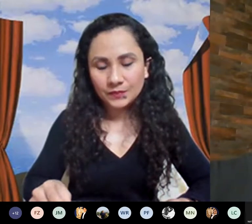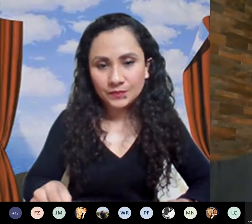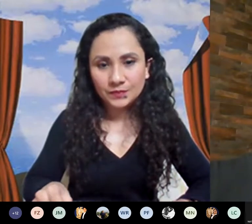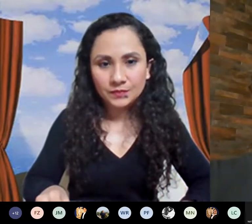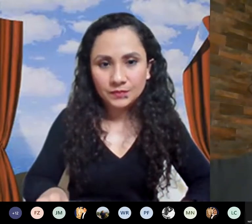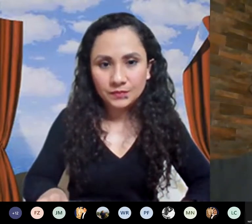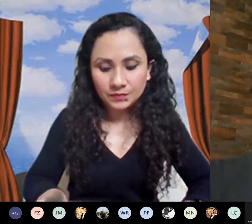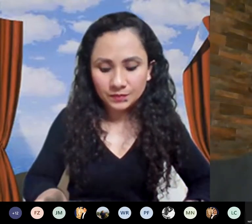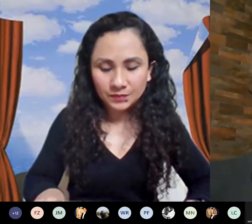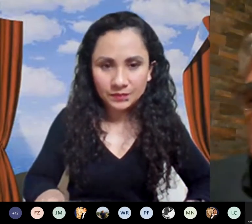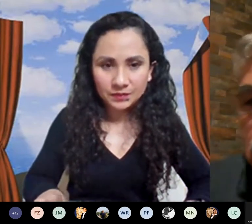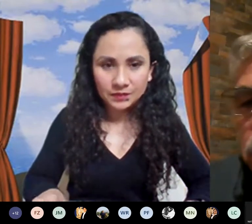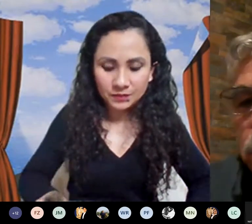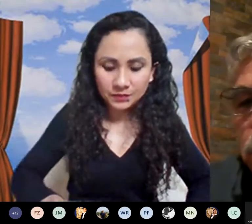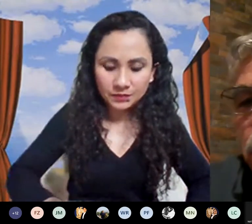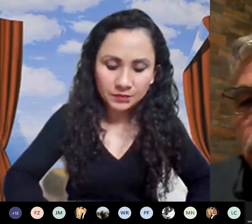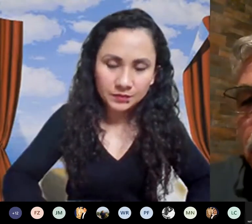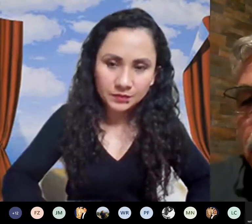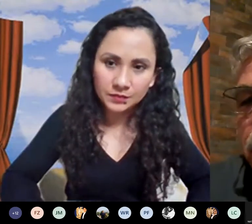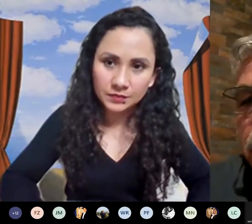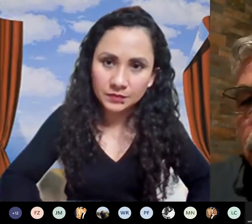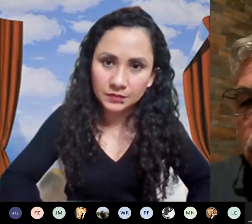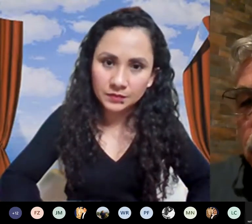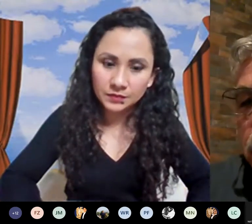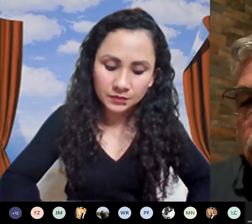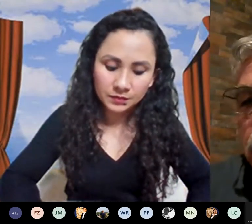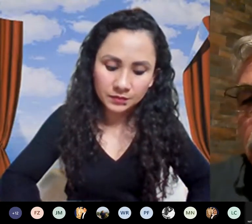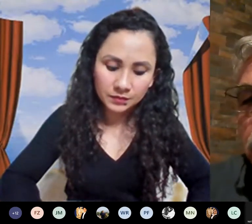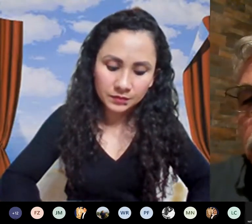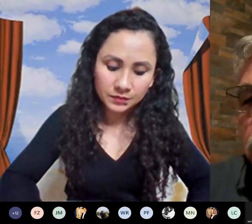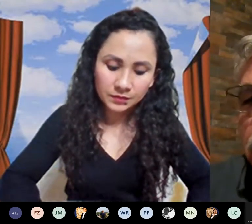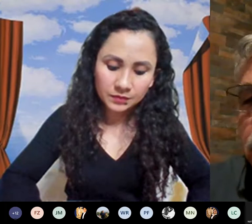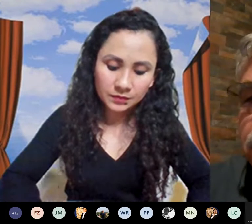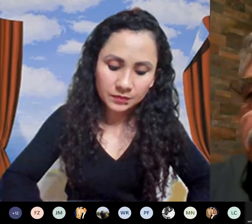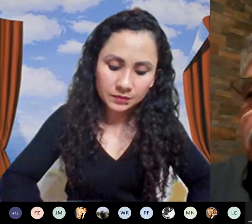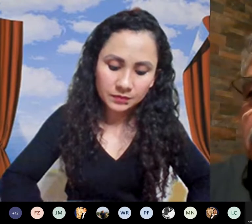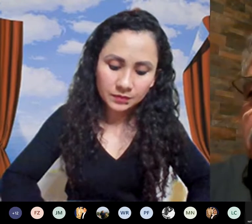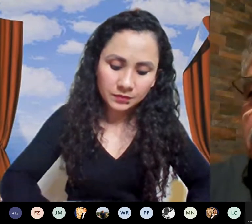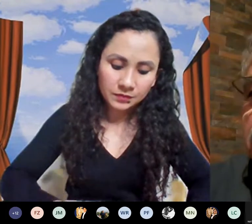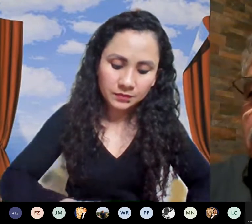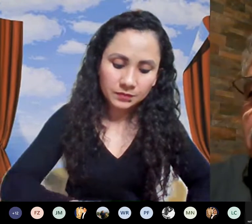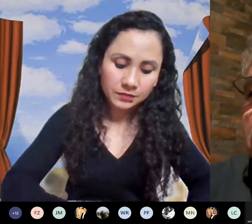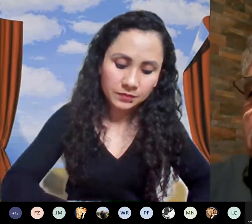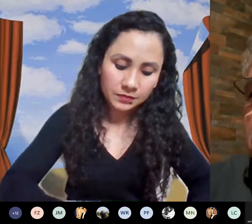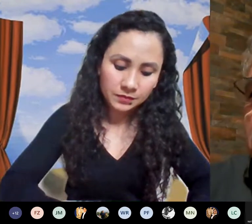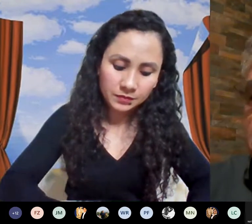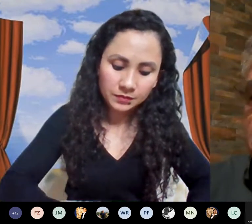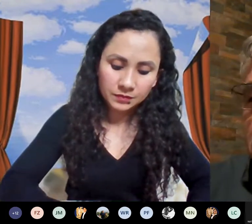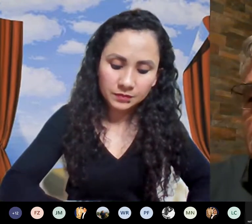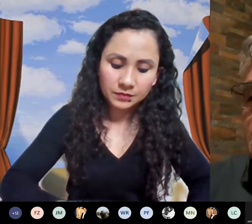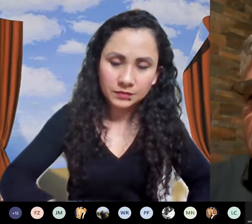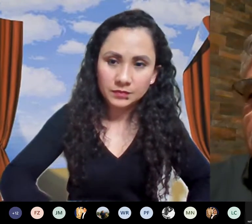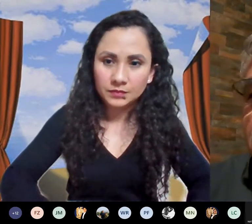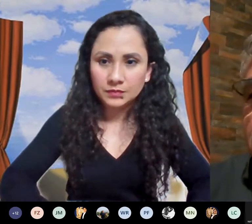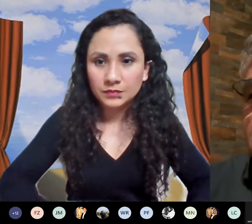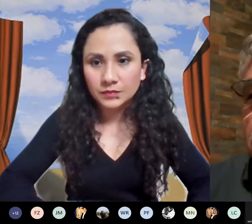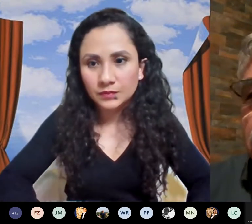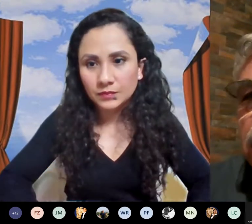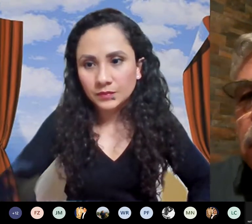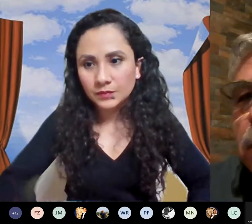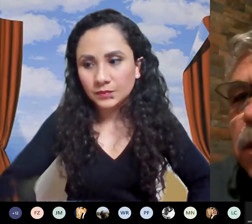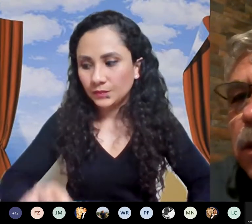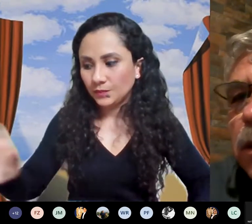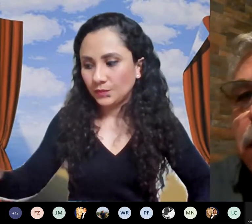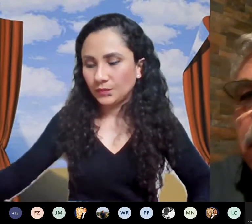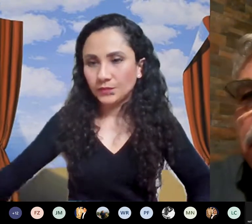Muy bien si hay algún otro comentario o pregunta este adelante por